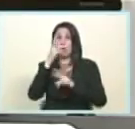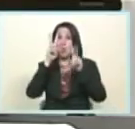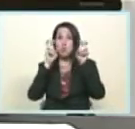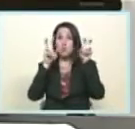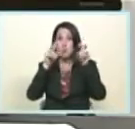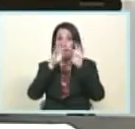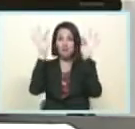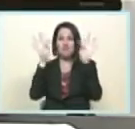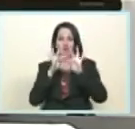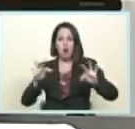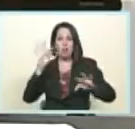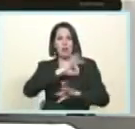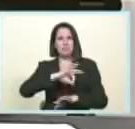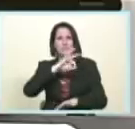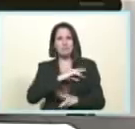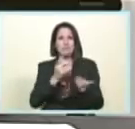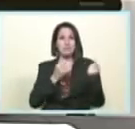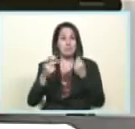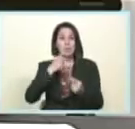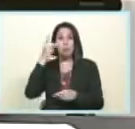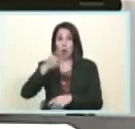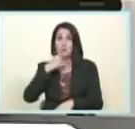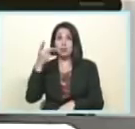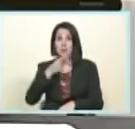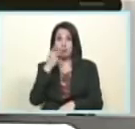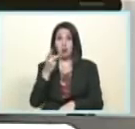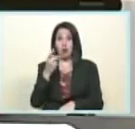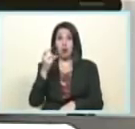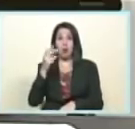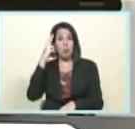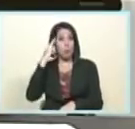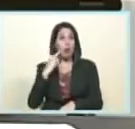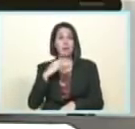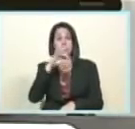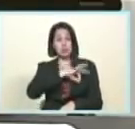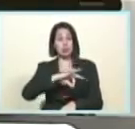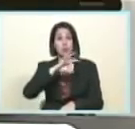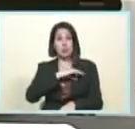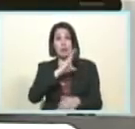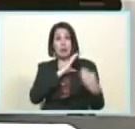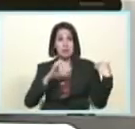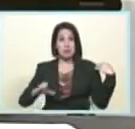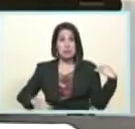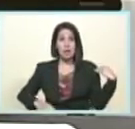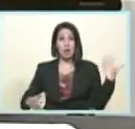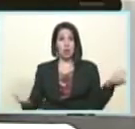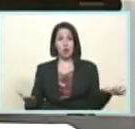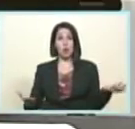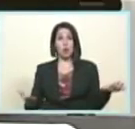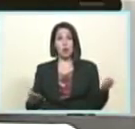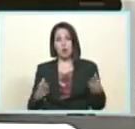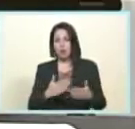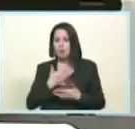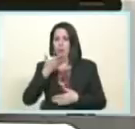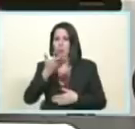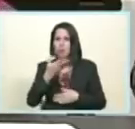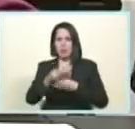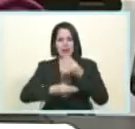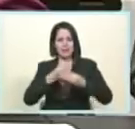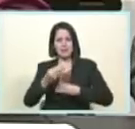el tambor a que suene el canto popular de que Venezuela 2017 termina en victoria